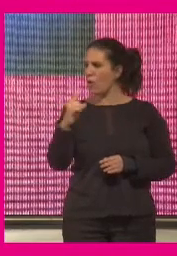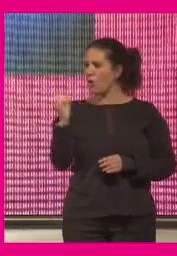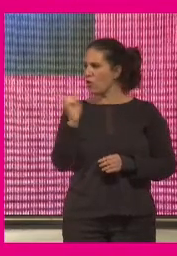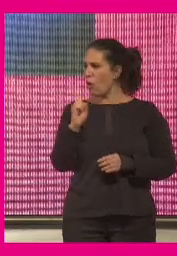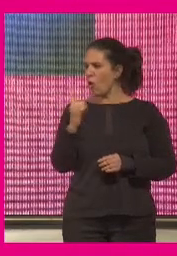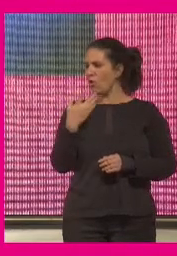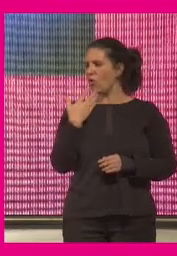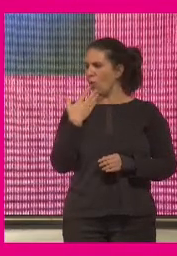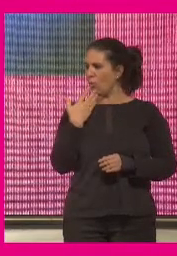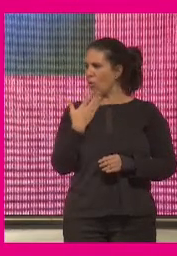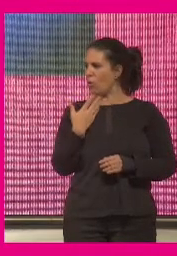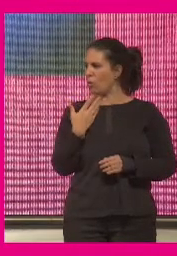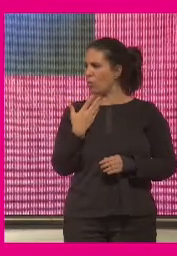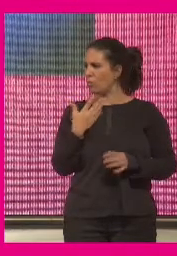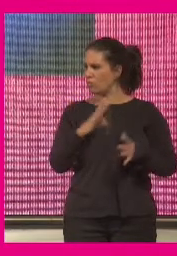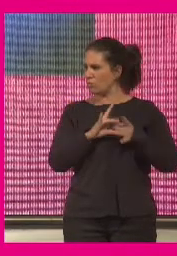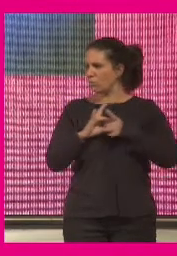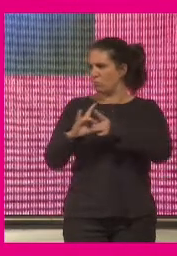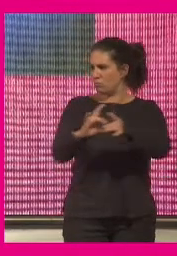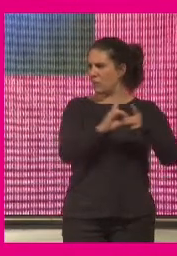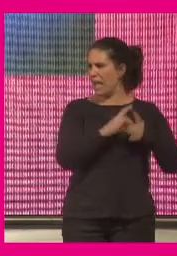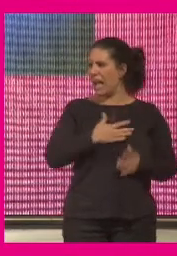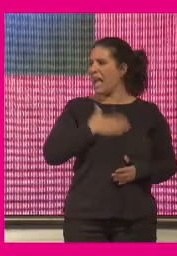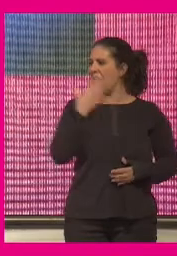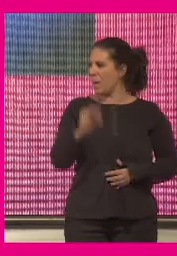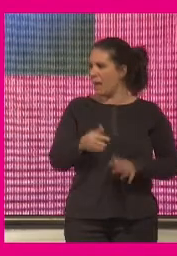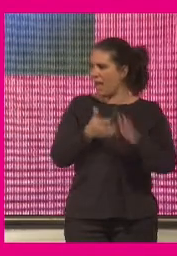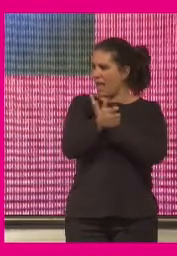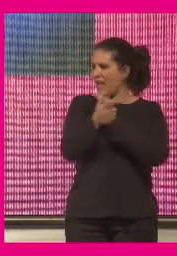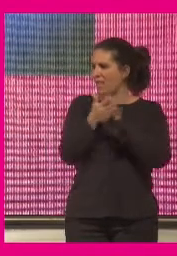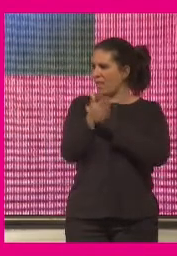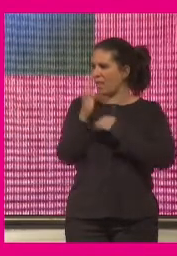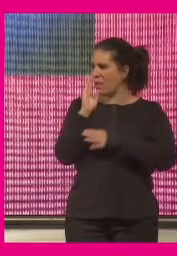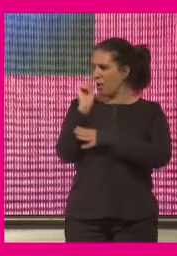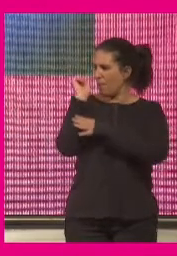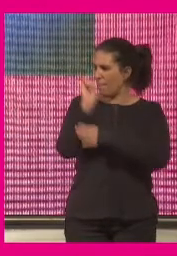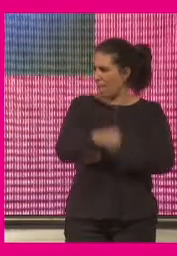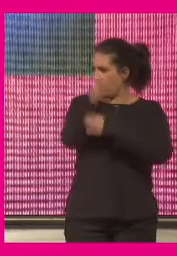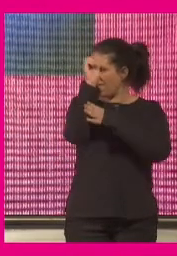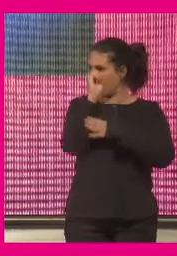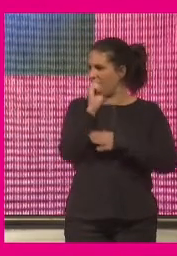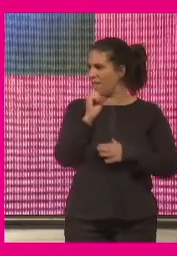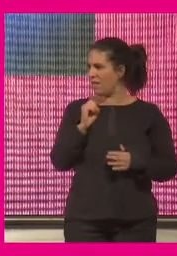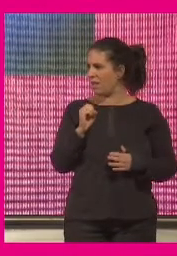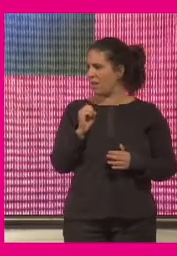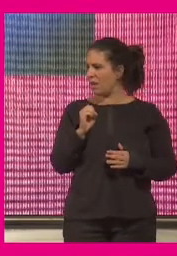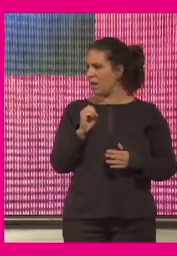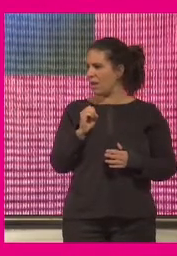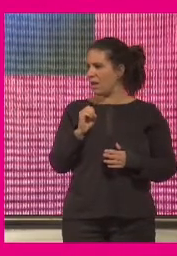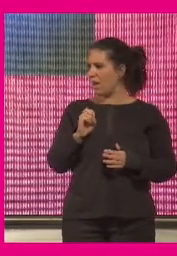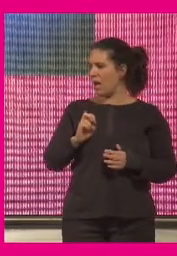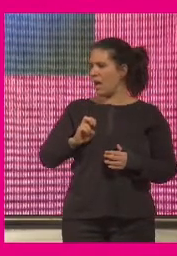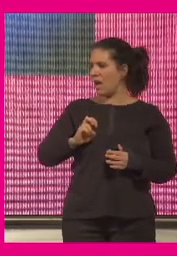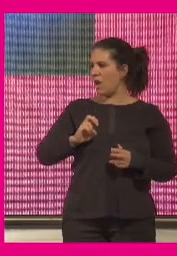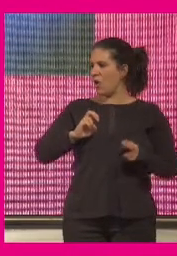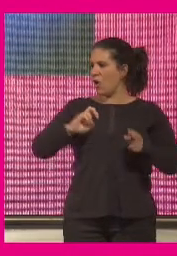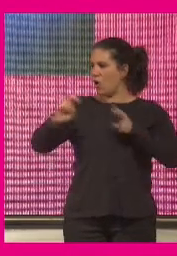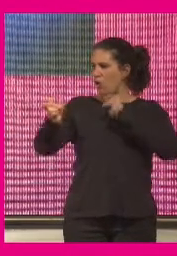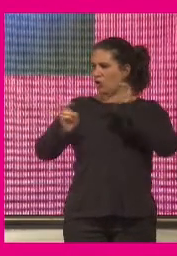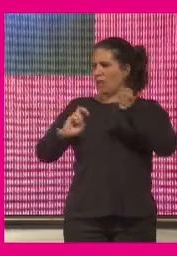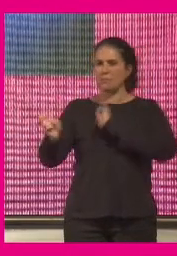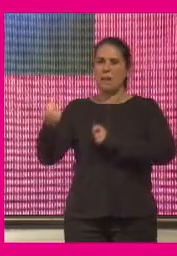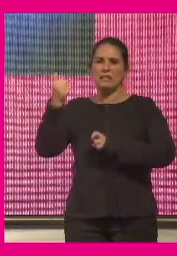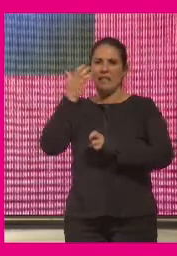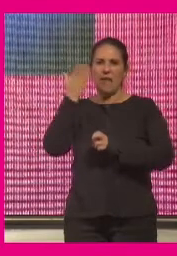que que sea capaz de vencer a las narrativas oidominantes que son mucho más sexys que son las narrativas de la de la